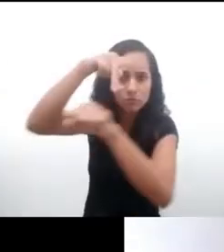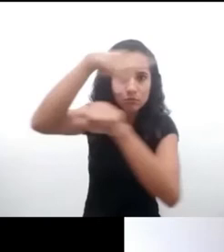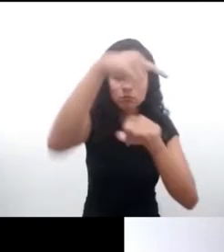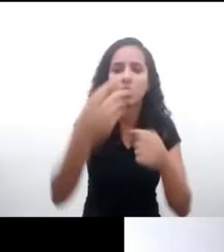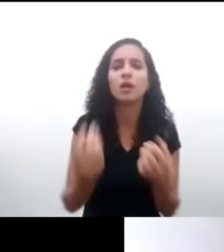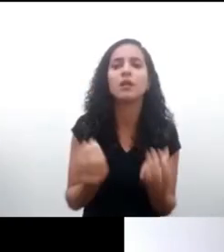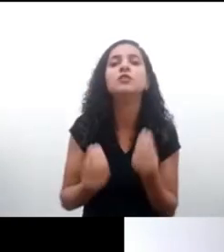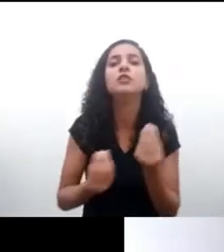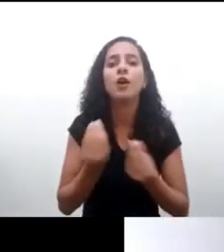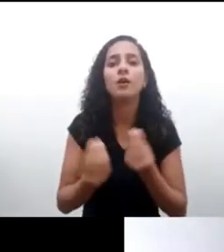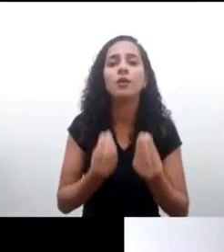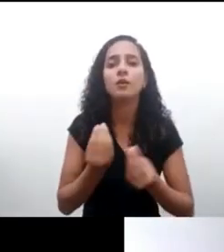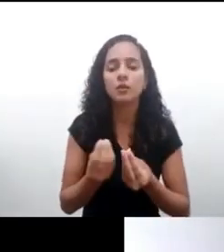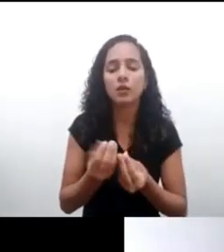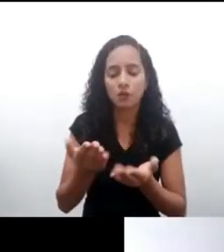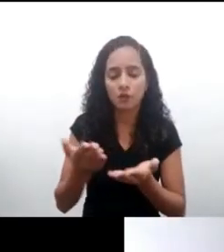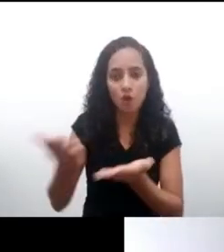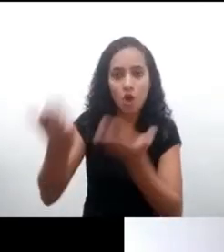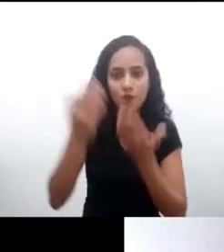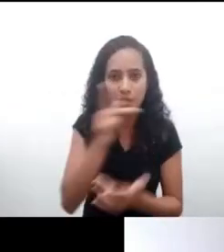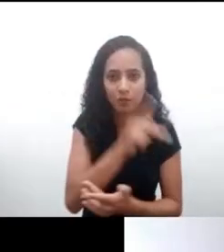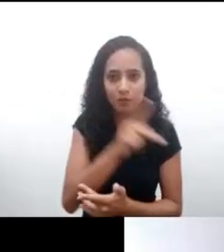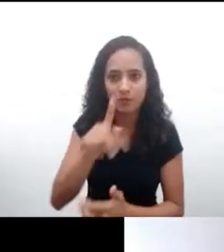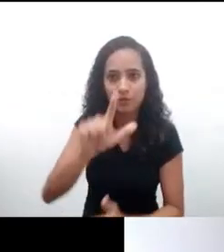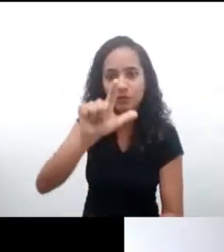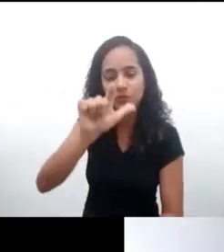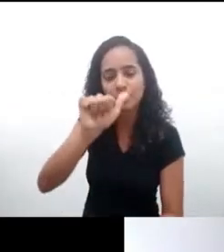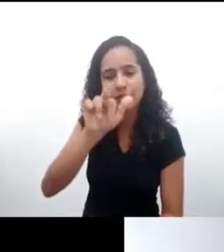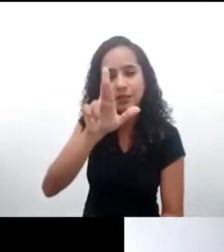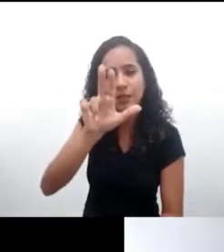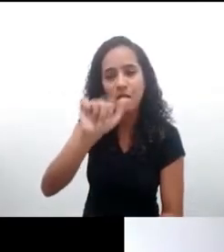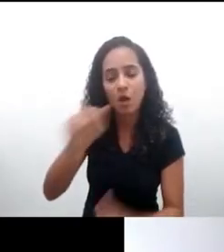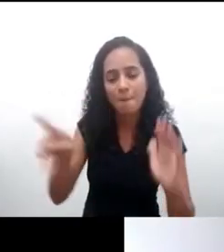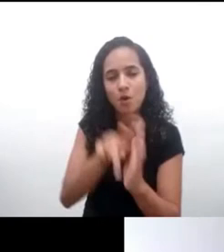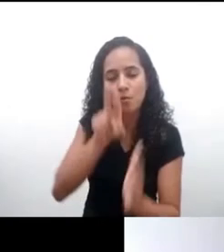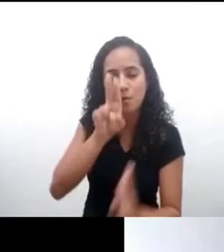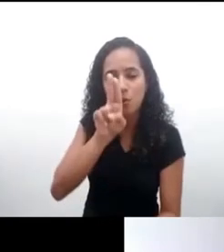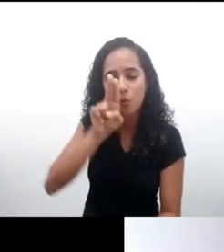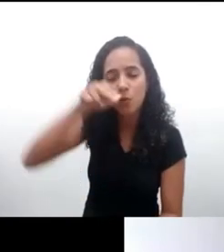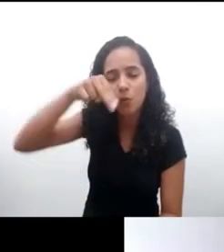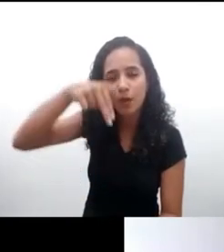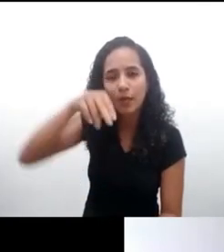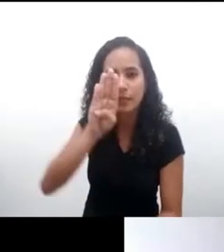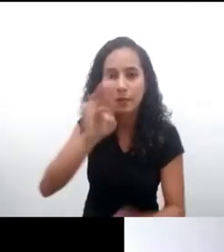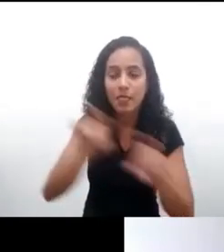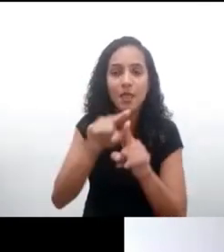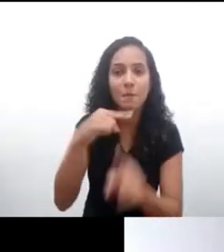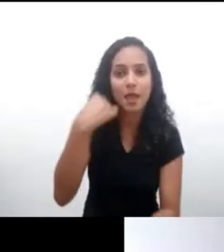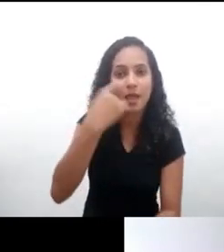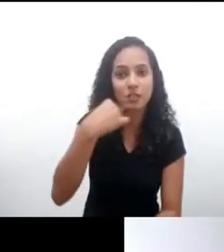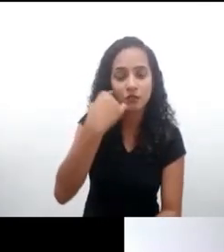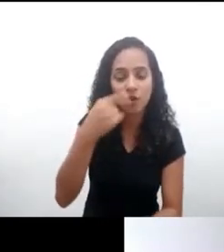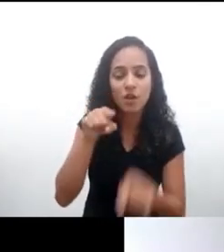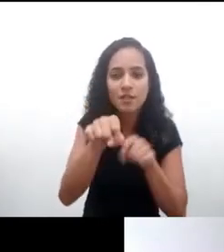de la región. Yo quisiera llamar a la profesora Laura Schetter, que es la profesora de UNB, abogada